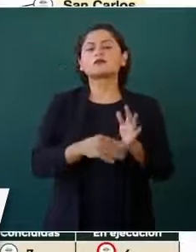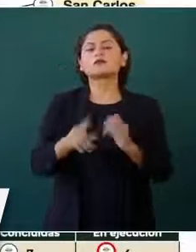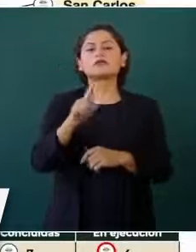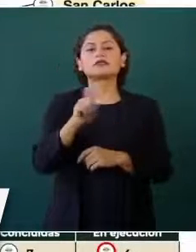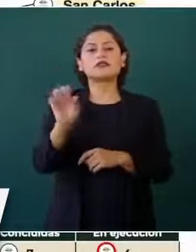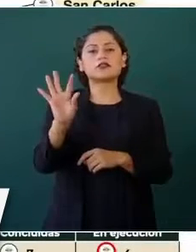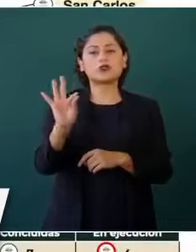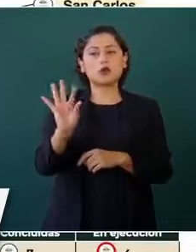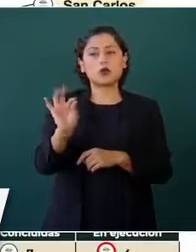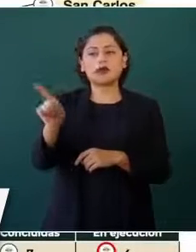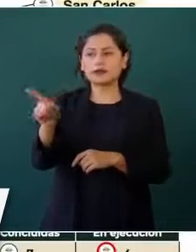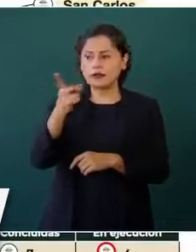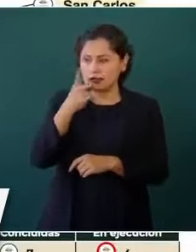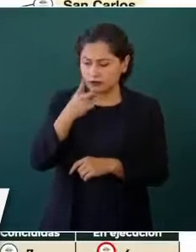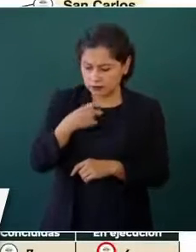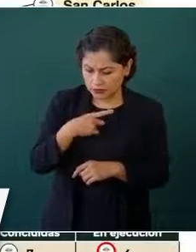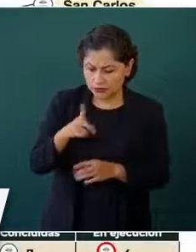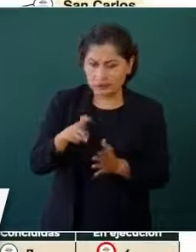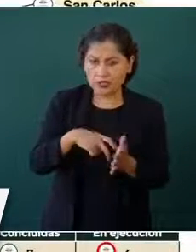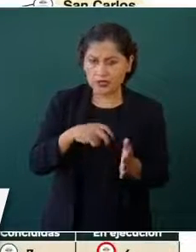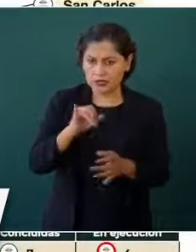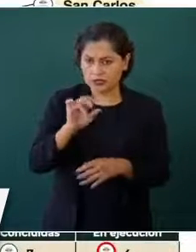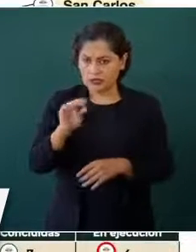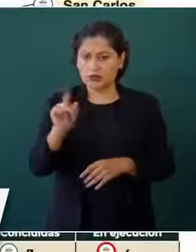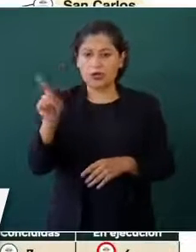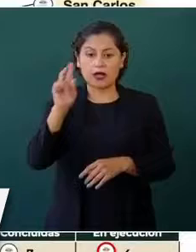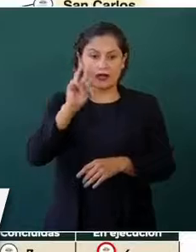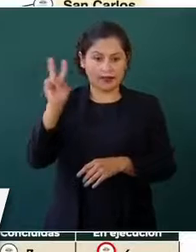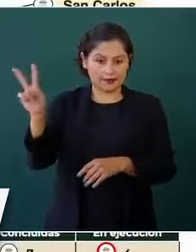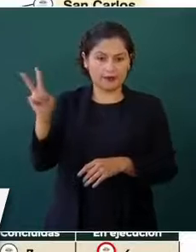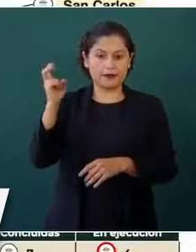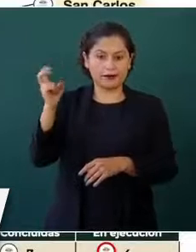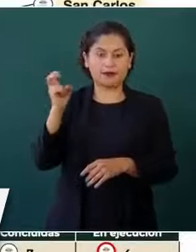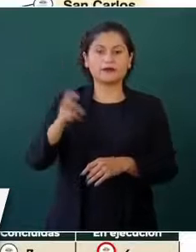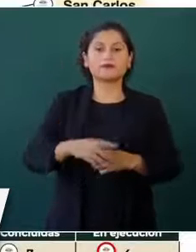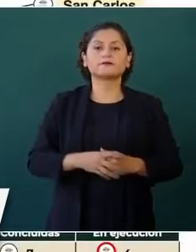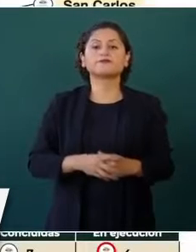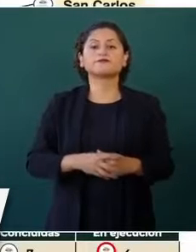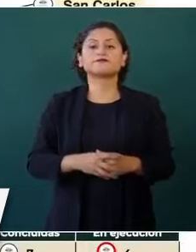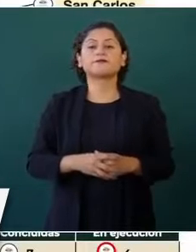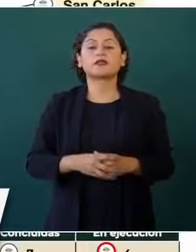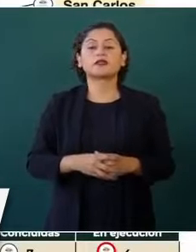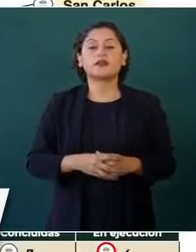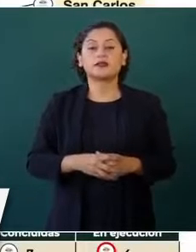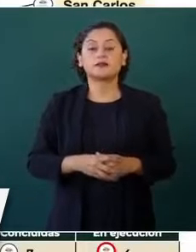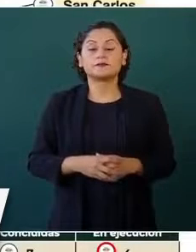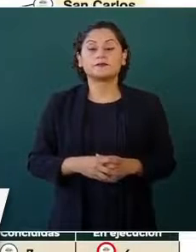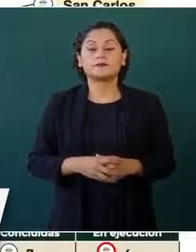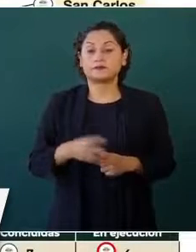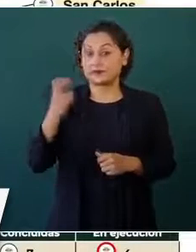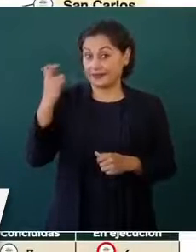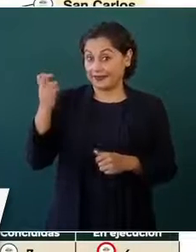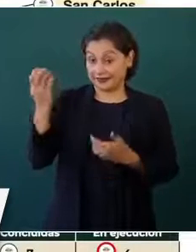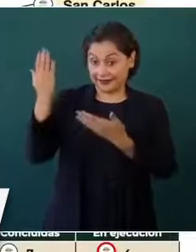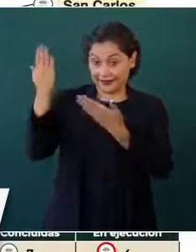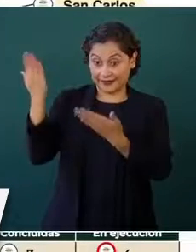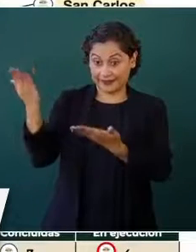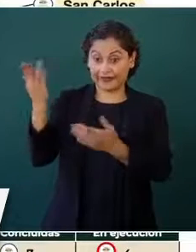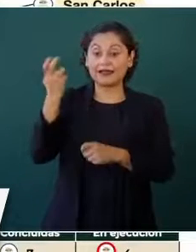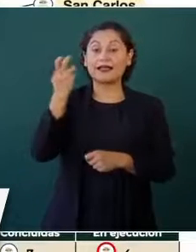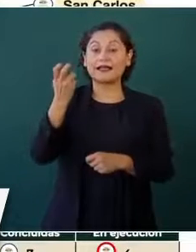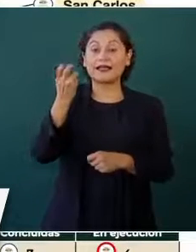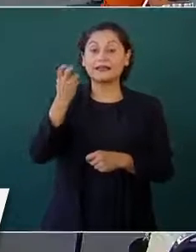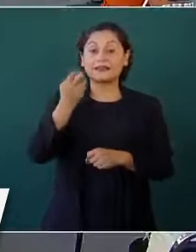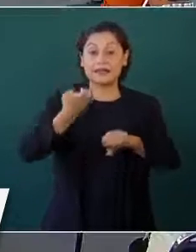debo corregir este dato, ahorita lo haremos. Esta es una parte no sólo